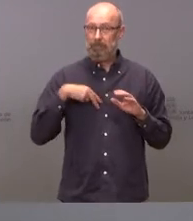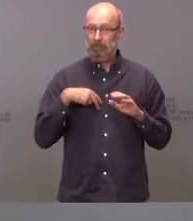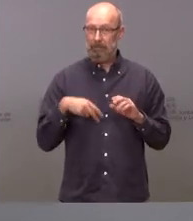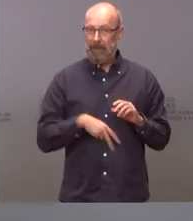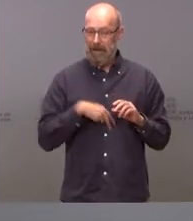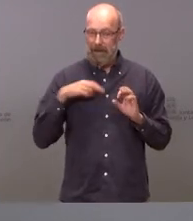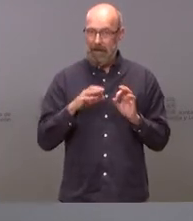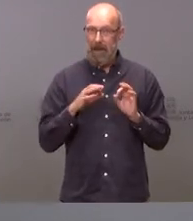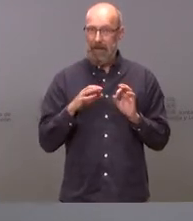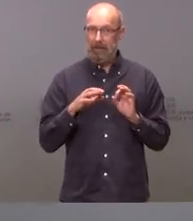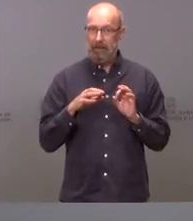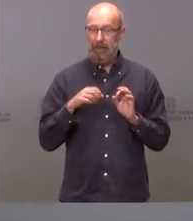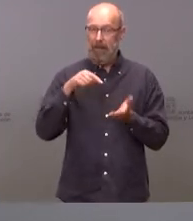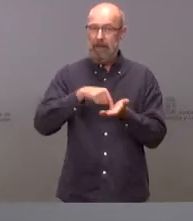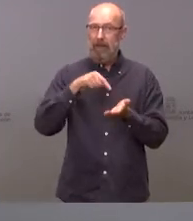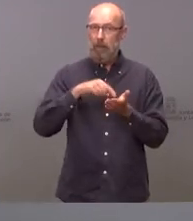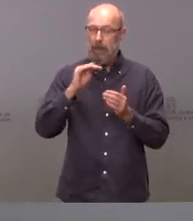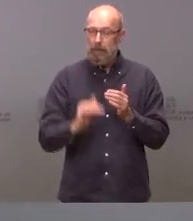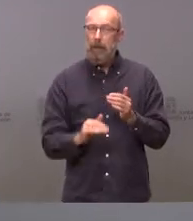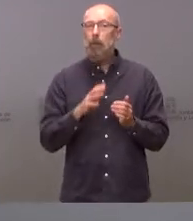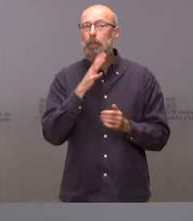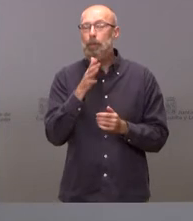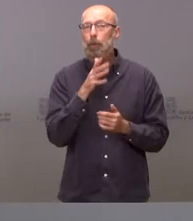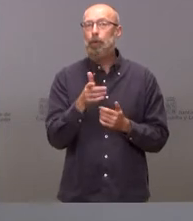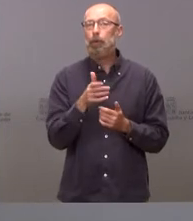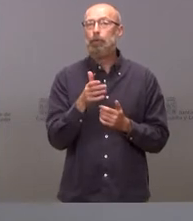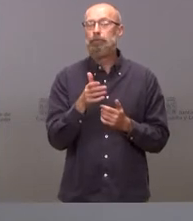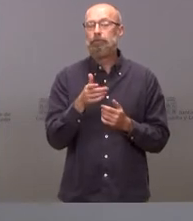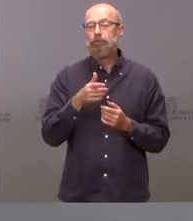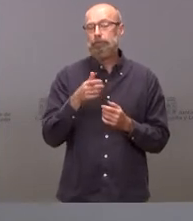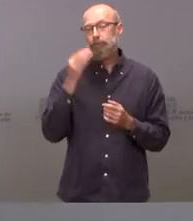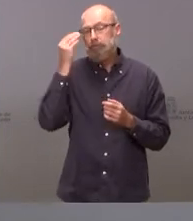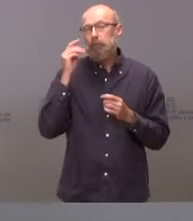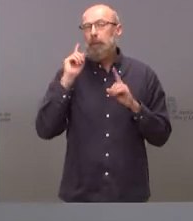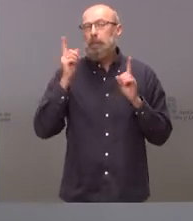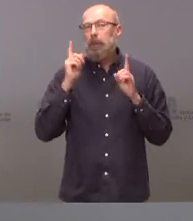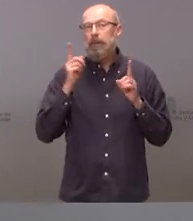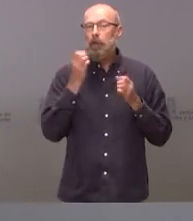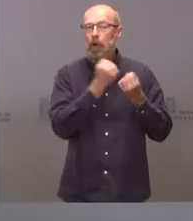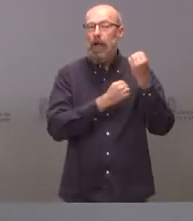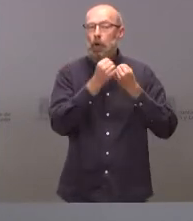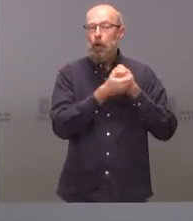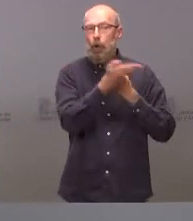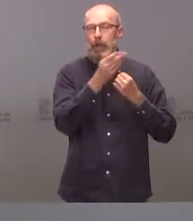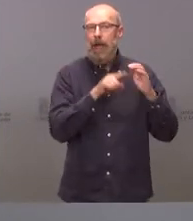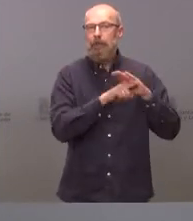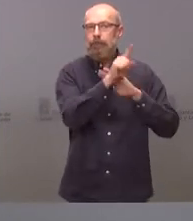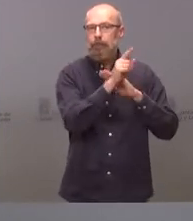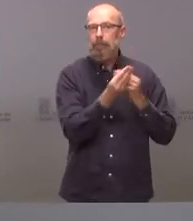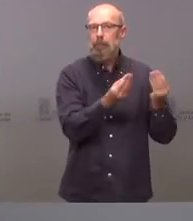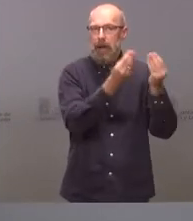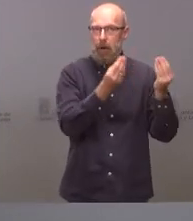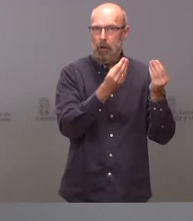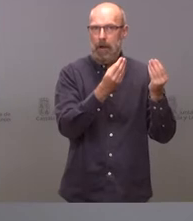sobre PIB básicamente es el incremento previsto del crecimiento económico del PIB y ese